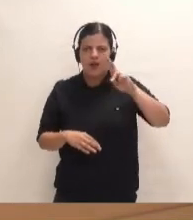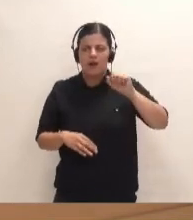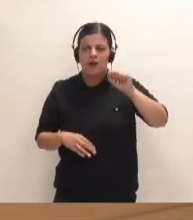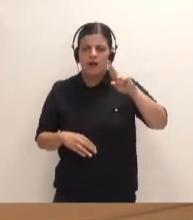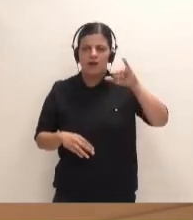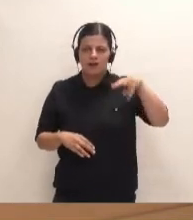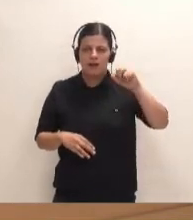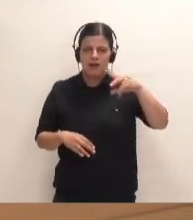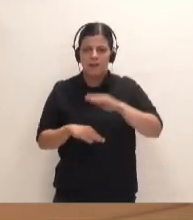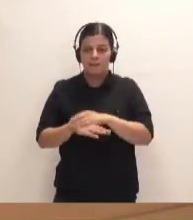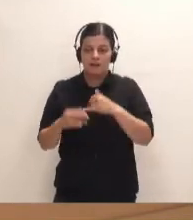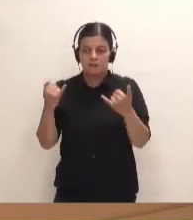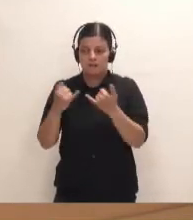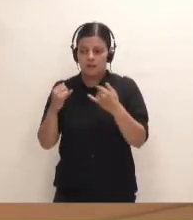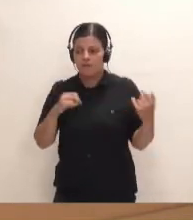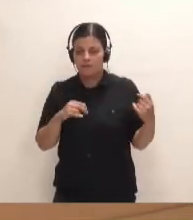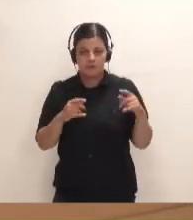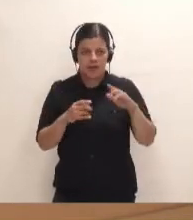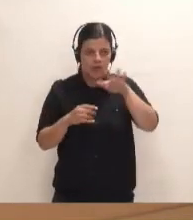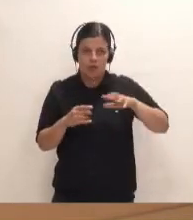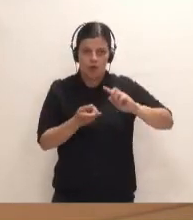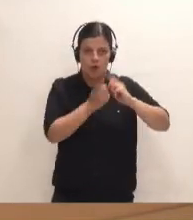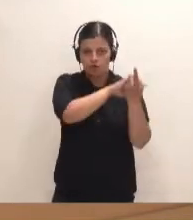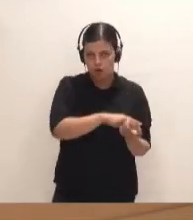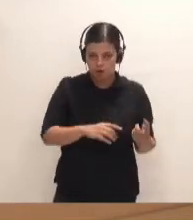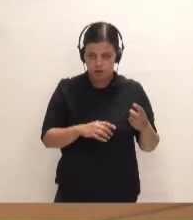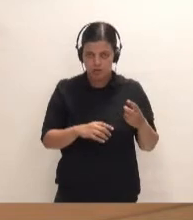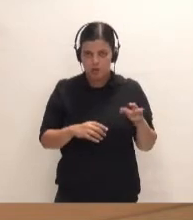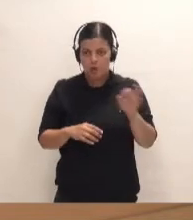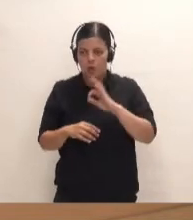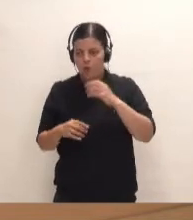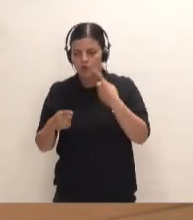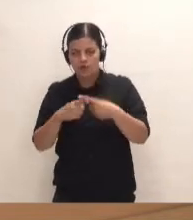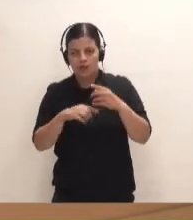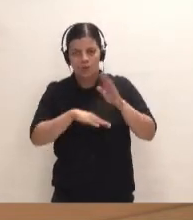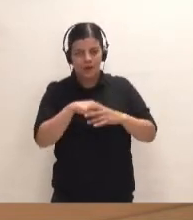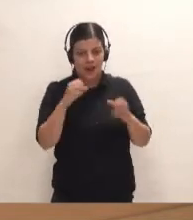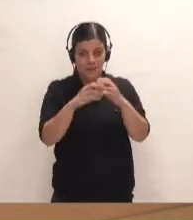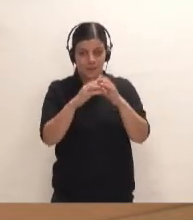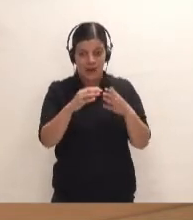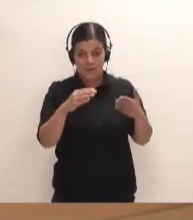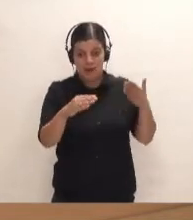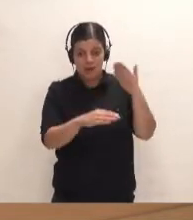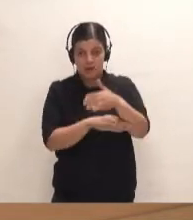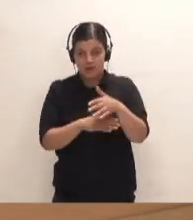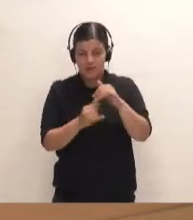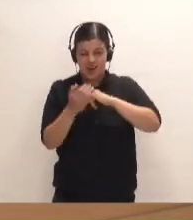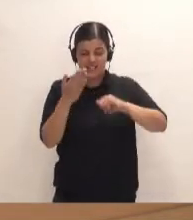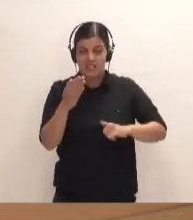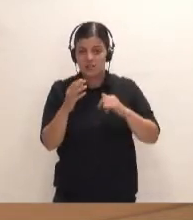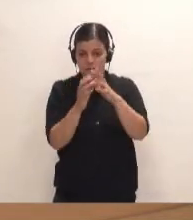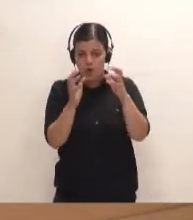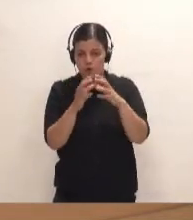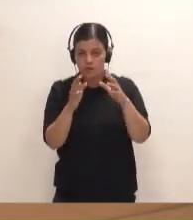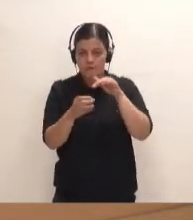Tenerife. Está en el lado contrario a la isla. Si saliéramos de Santa Cruz para ir a La Palma ahora, con esta crisis volcánica, que